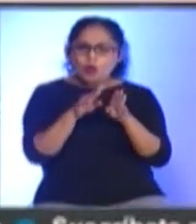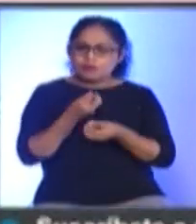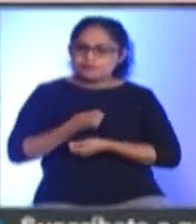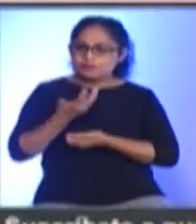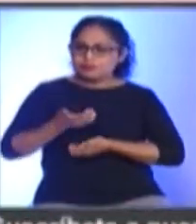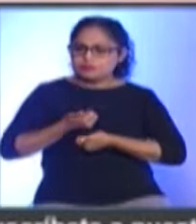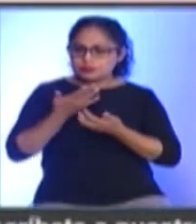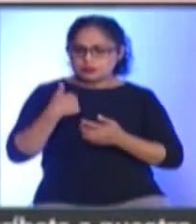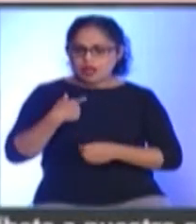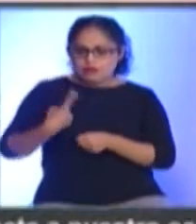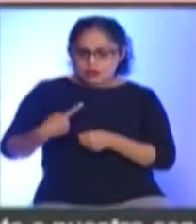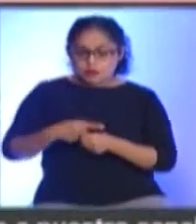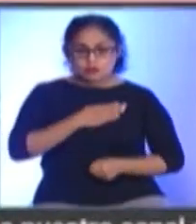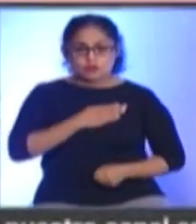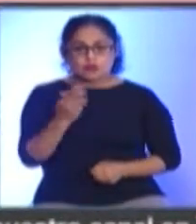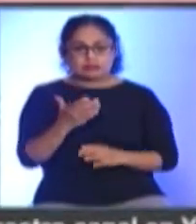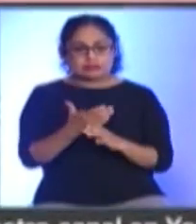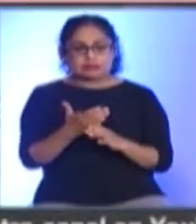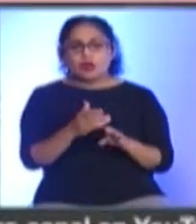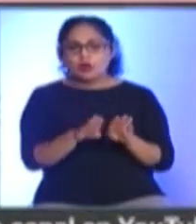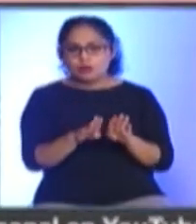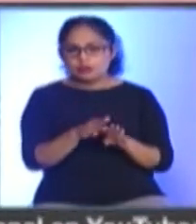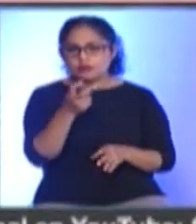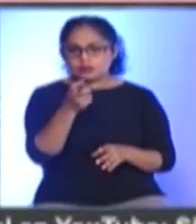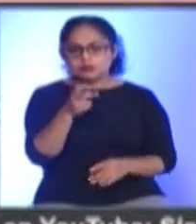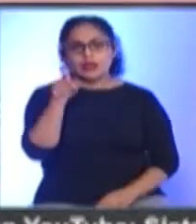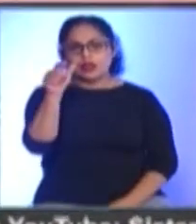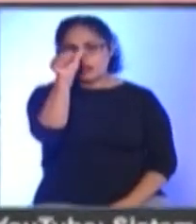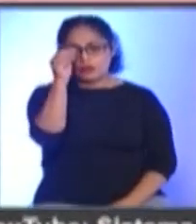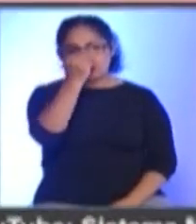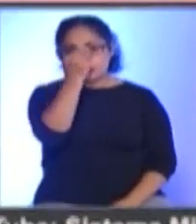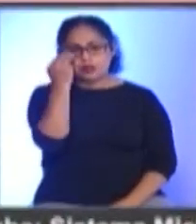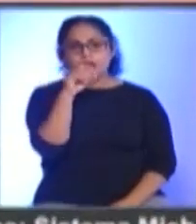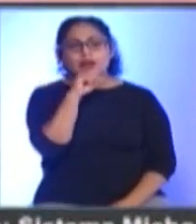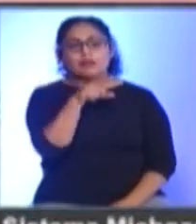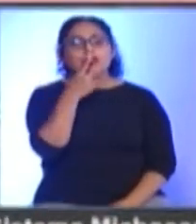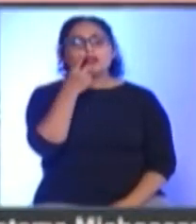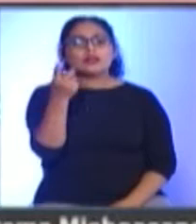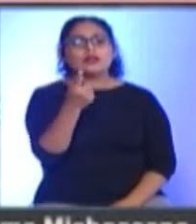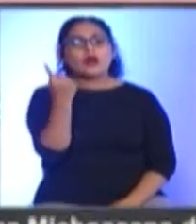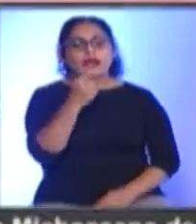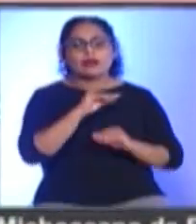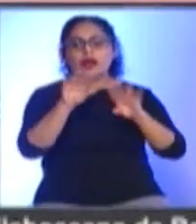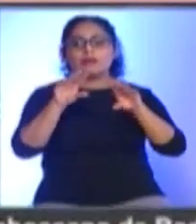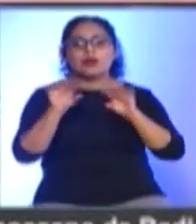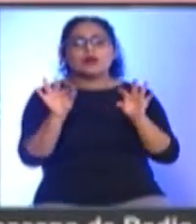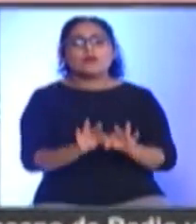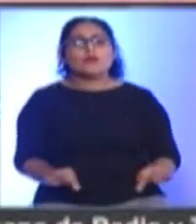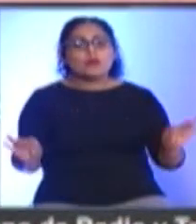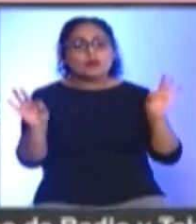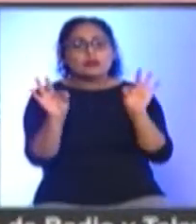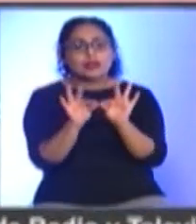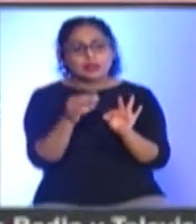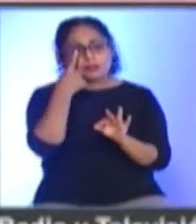generar conciencia sobre el tema Por su parte, el alcalde de Morelia, Alfonso Martínez Alcázar, señaló que la campaña es importante Porque